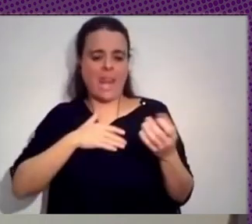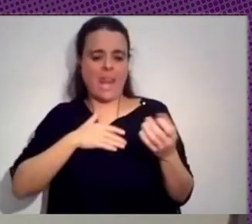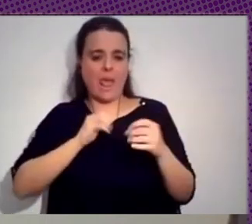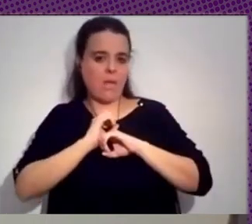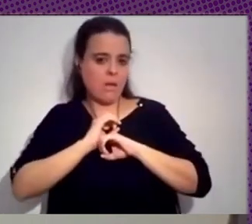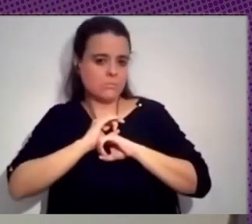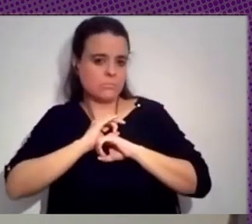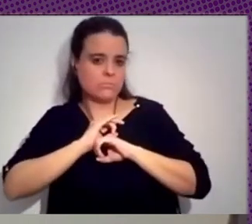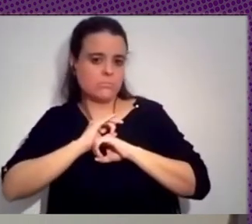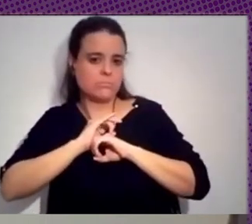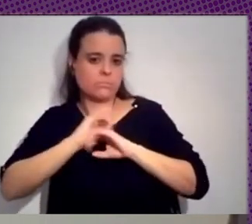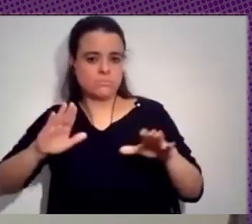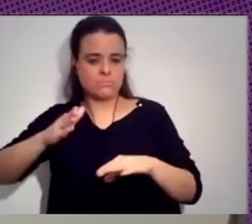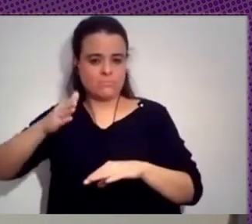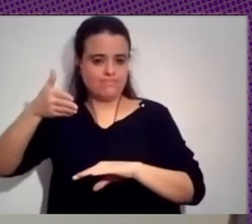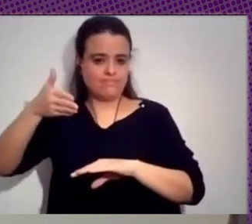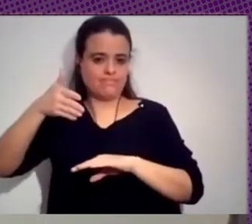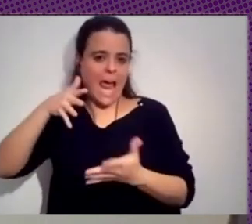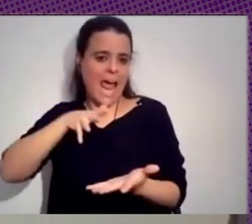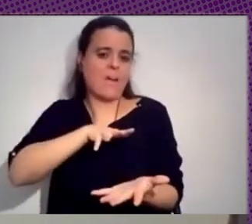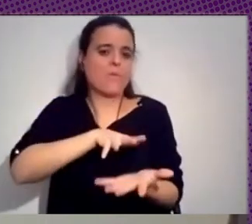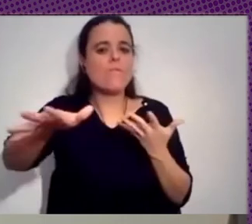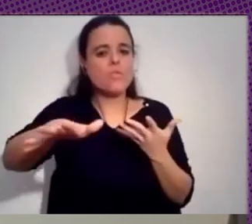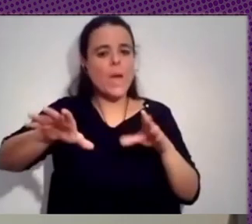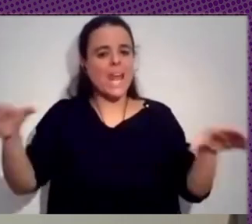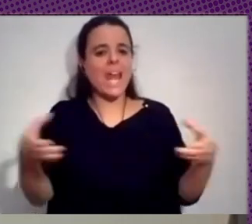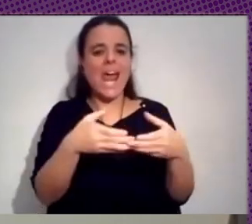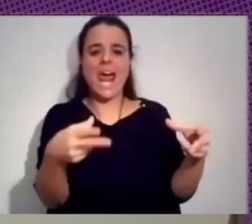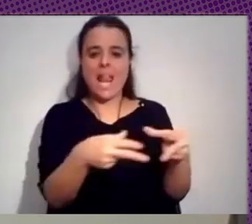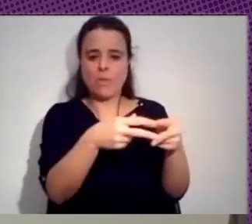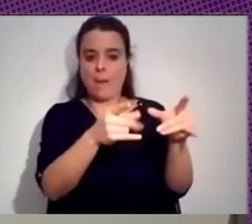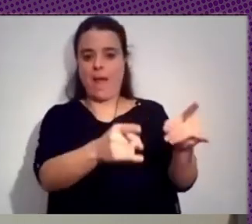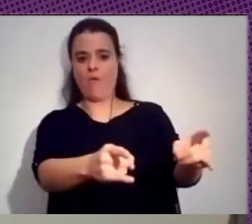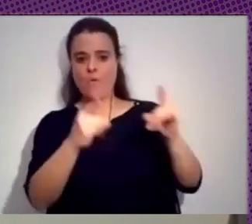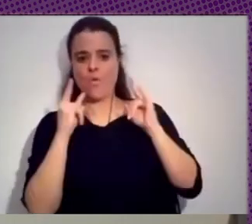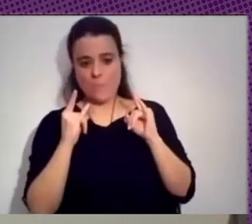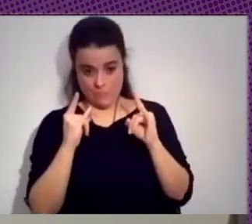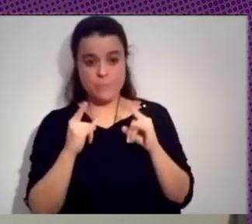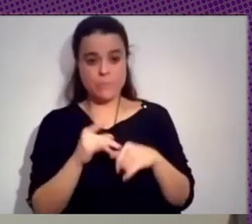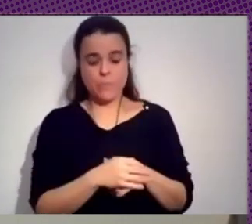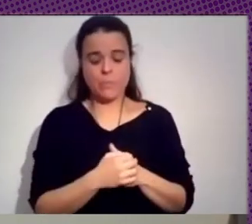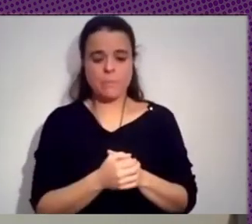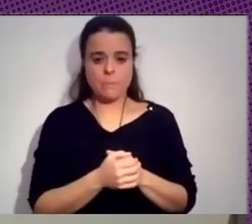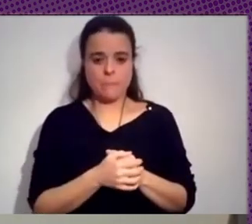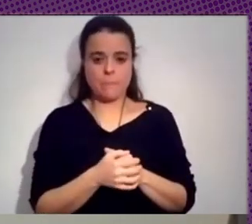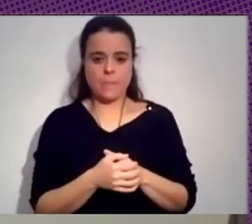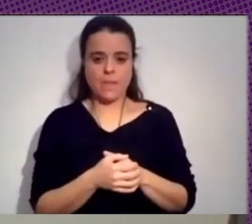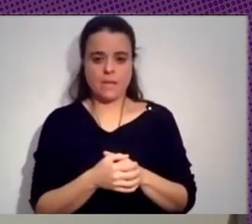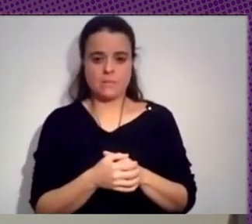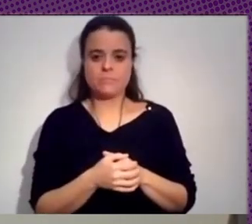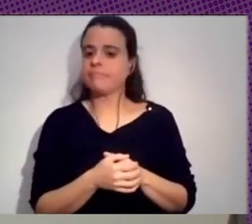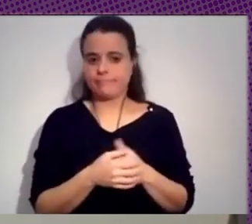subjetividad de las masas y en la opinión pública para llevar su discurso hacia su lugar, digamos, agua para su molino. Entonces,